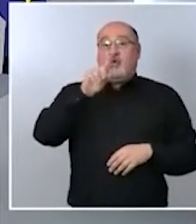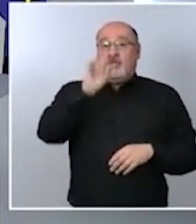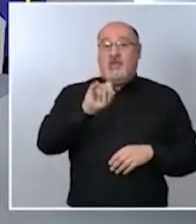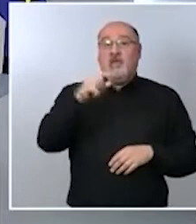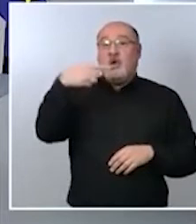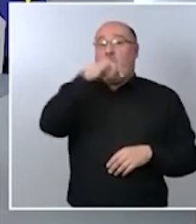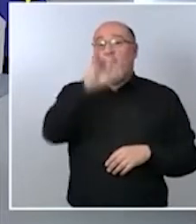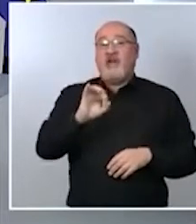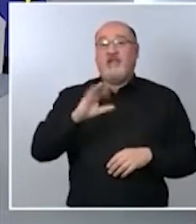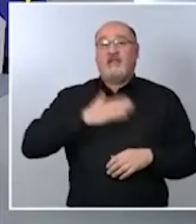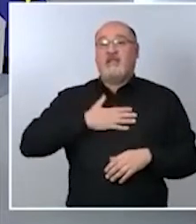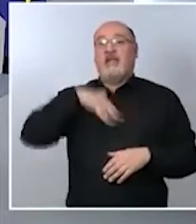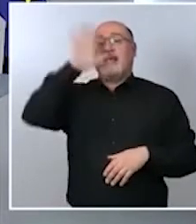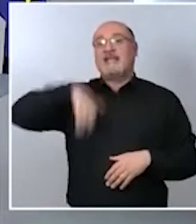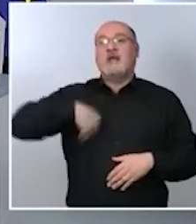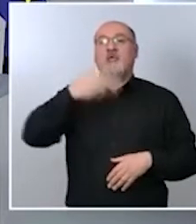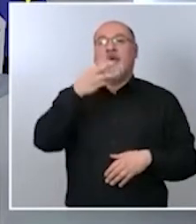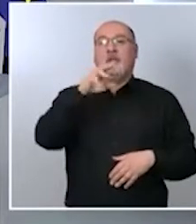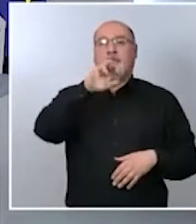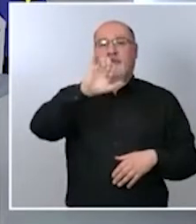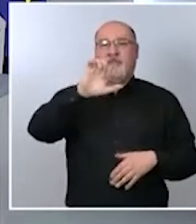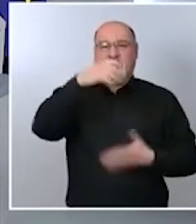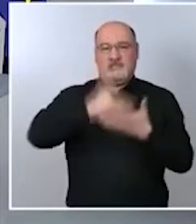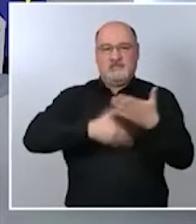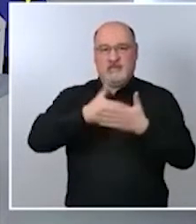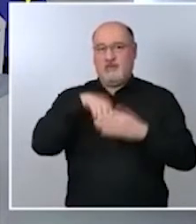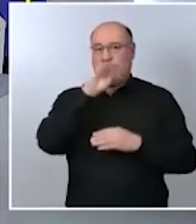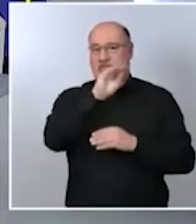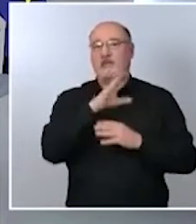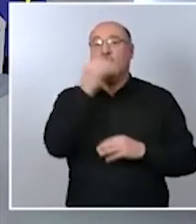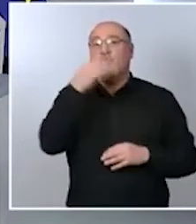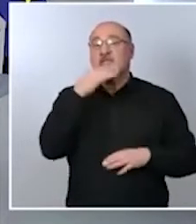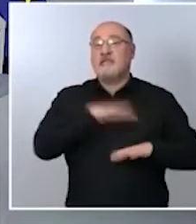Hola buenas tardes ministros